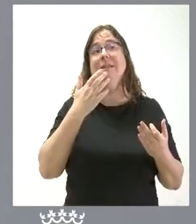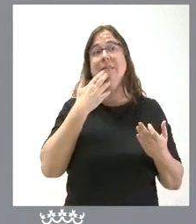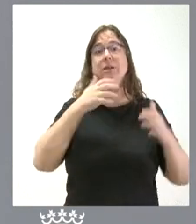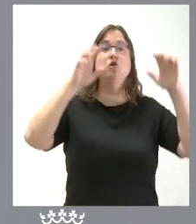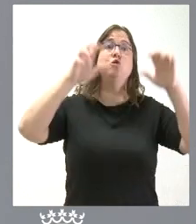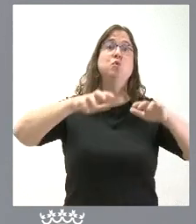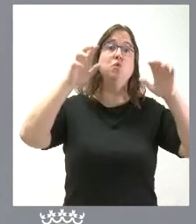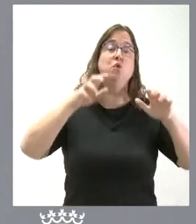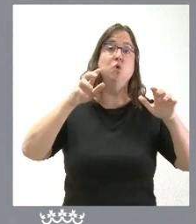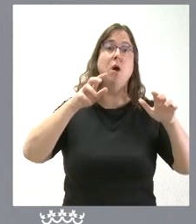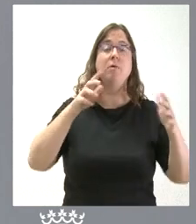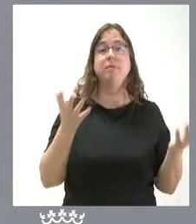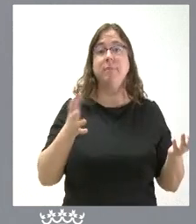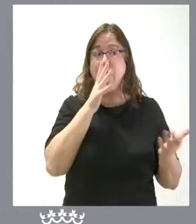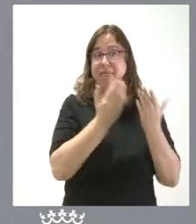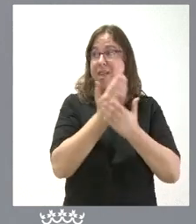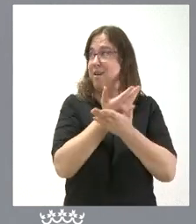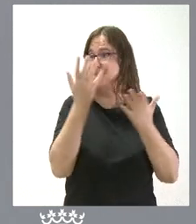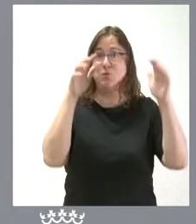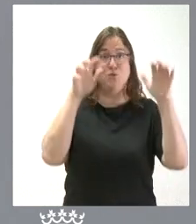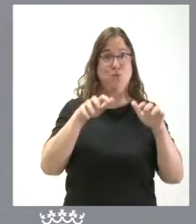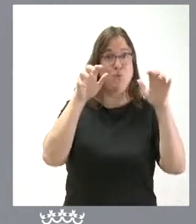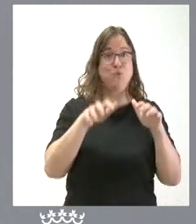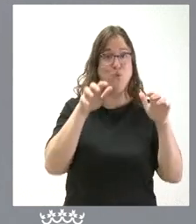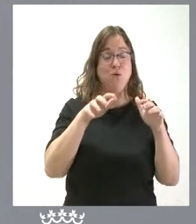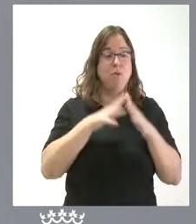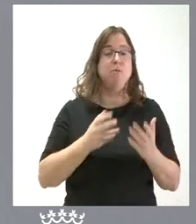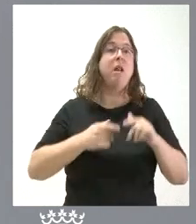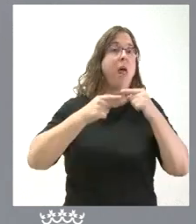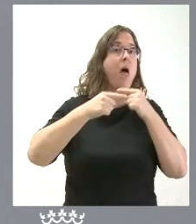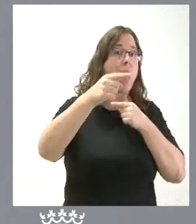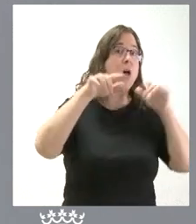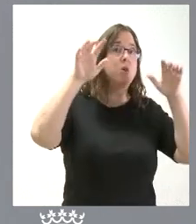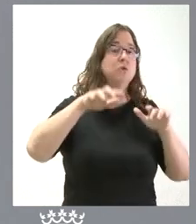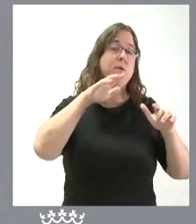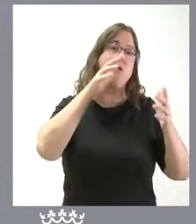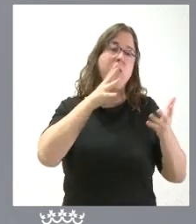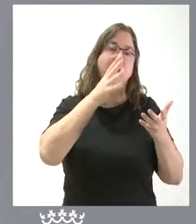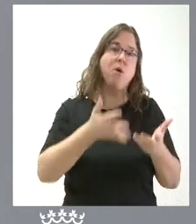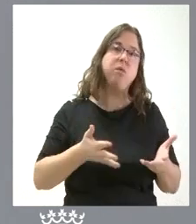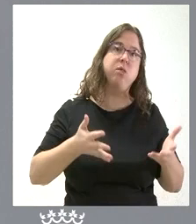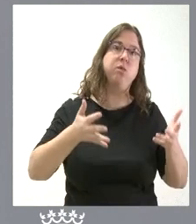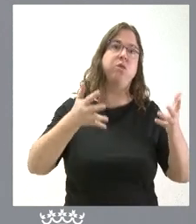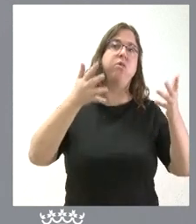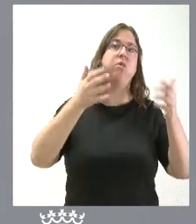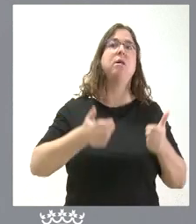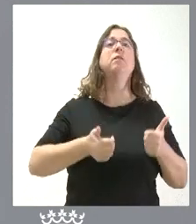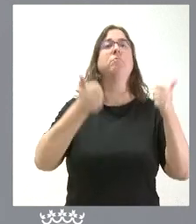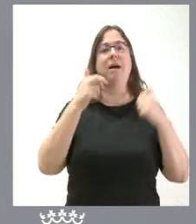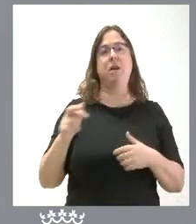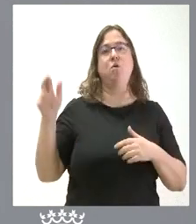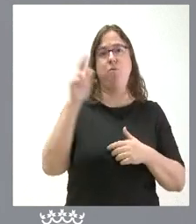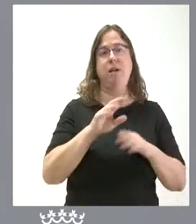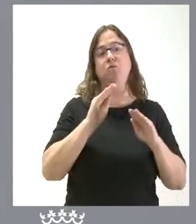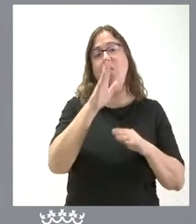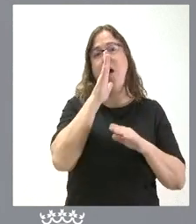lluvias que estamos teniendo estos días pues se consoliden en el tiempo pues va a ayudar a recuperar en gran parte el volumen